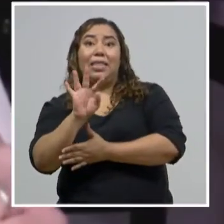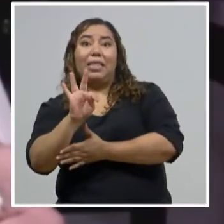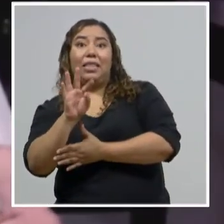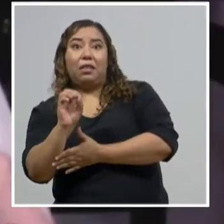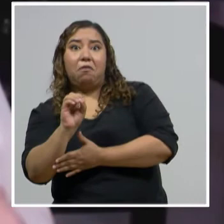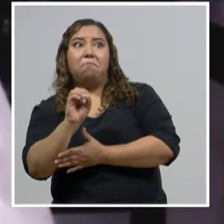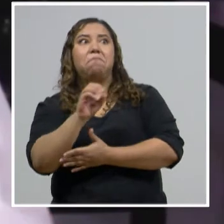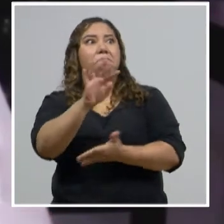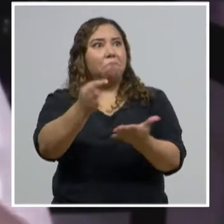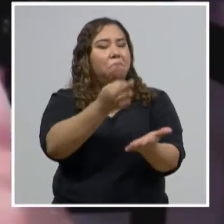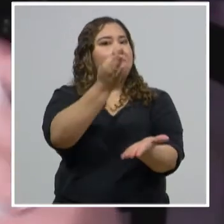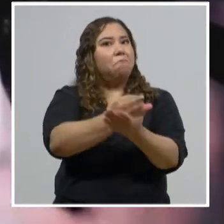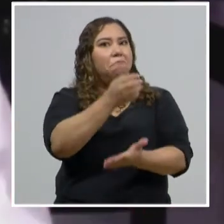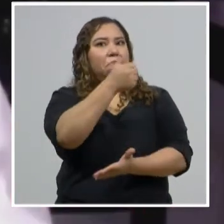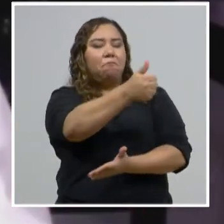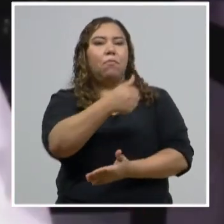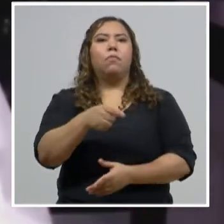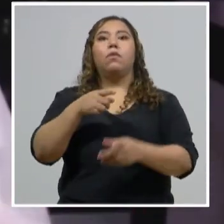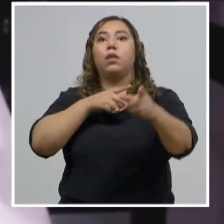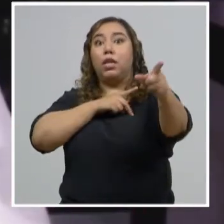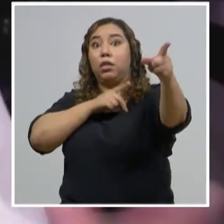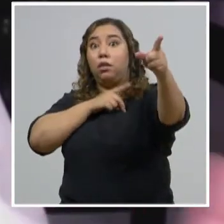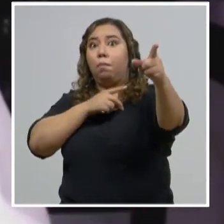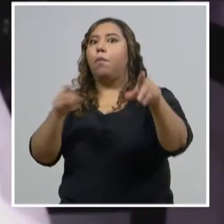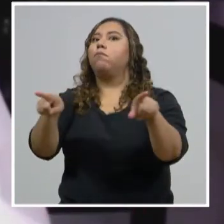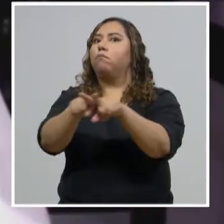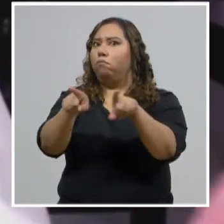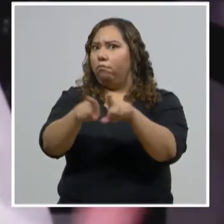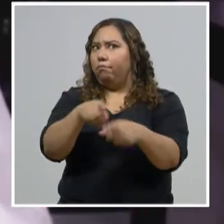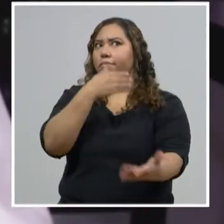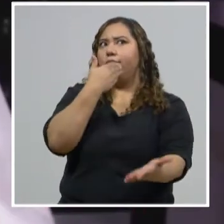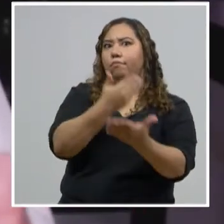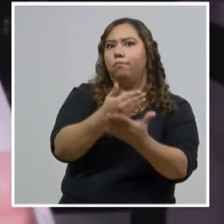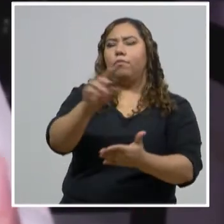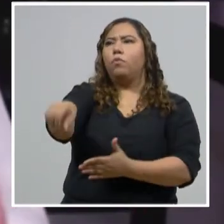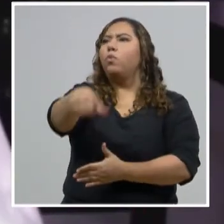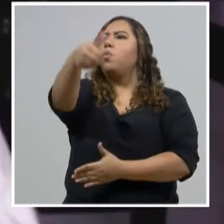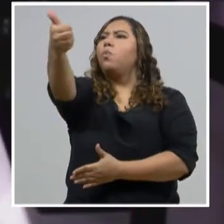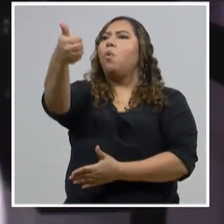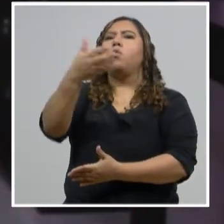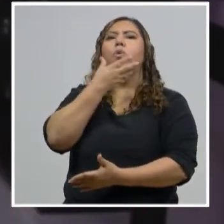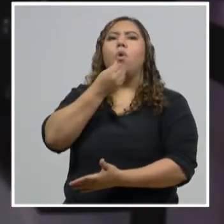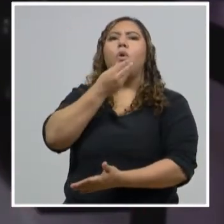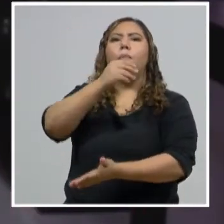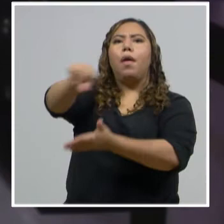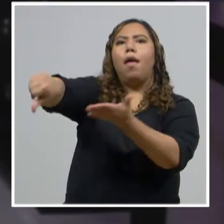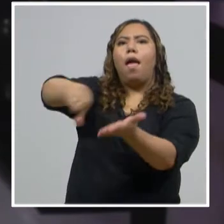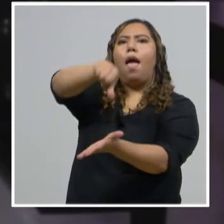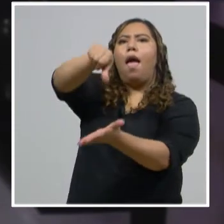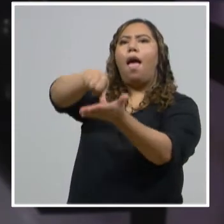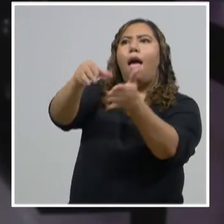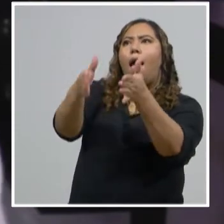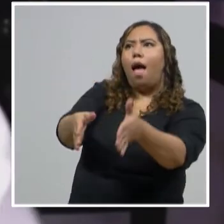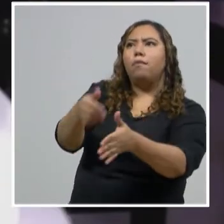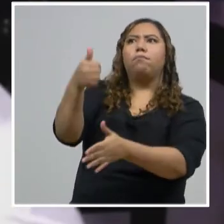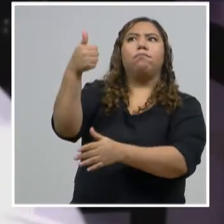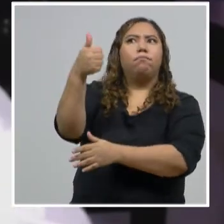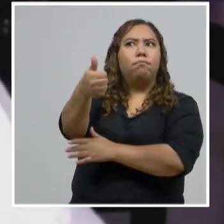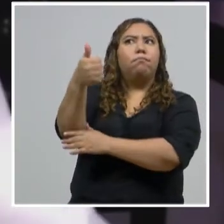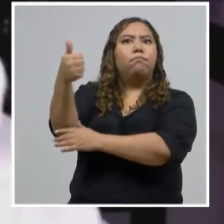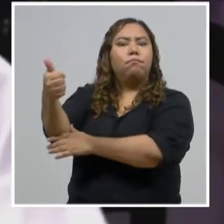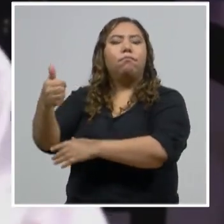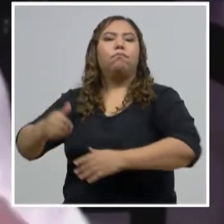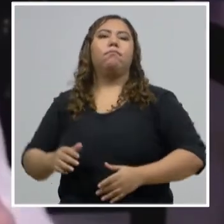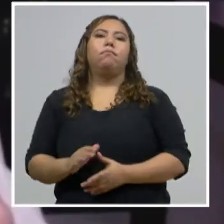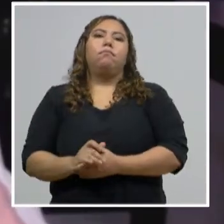haciendo también su trabajo. El alcalde de Concordia lanzó ya su centro de traje y tantos otros alcaldes. Pero a partir de hoy, al mediodía, vamos